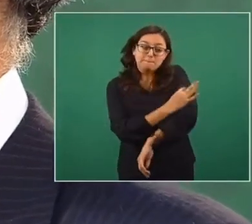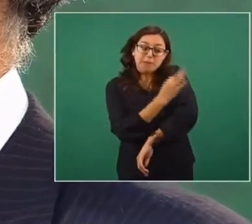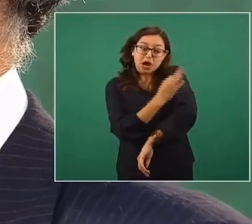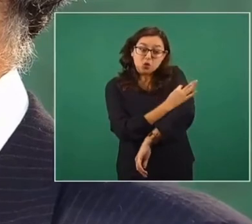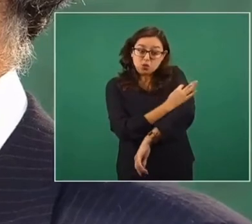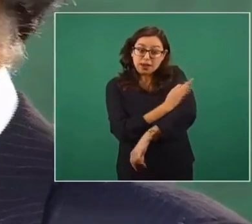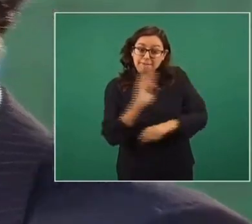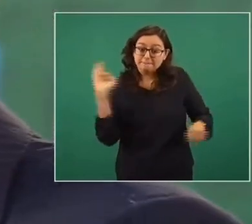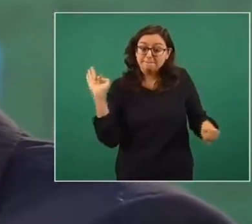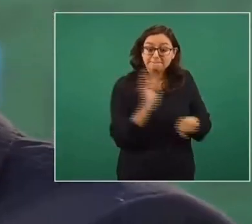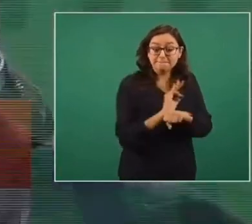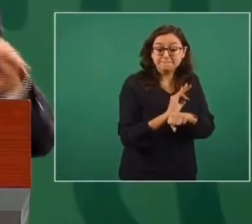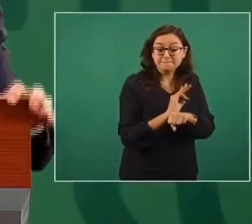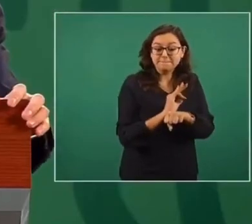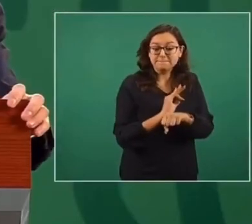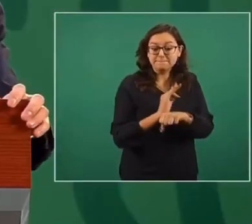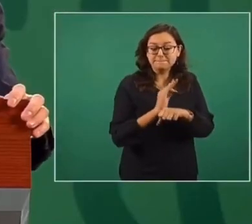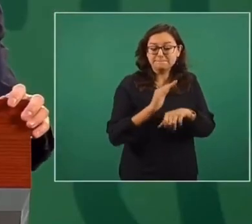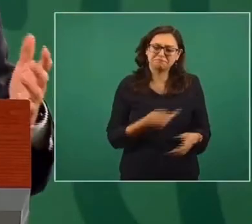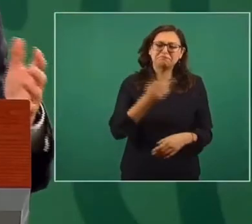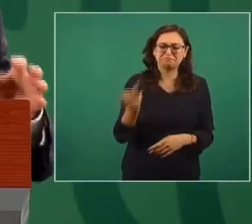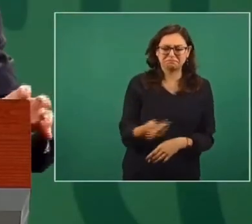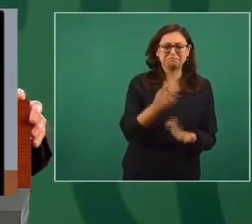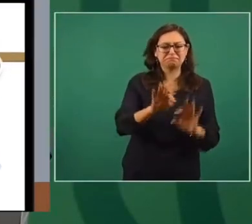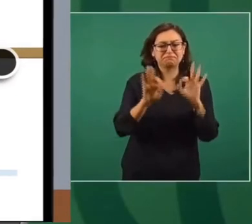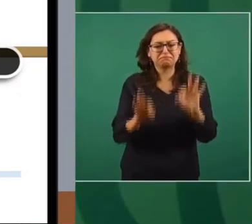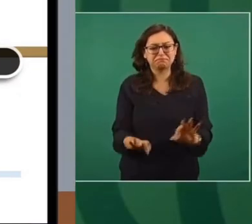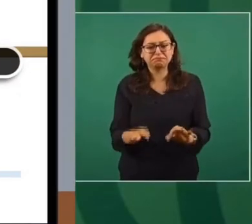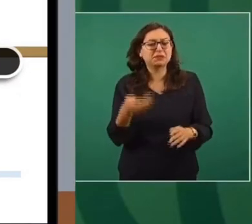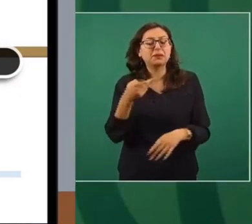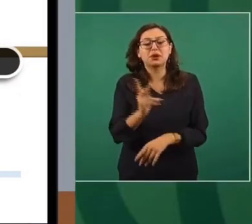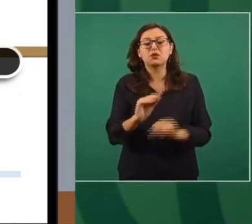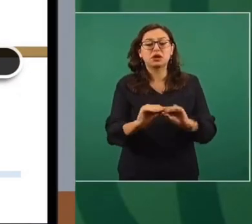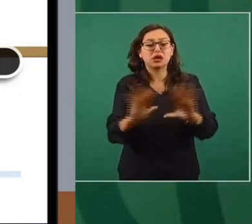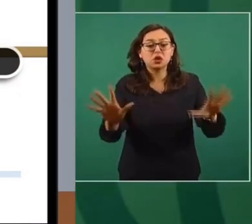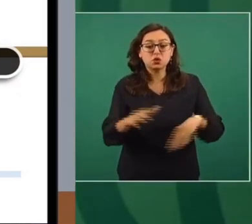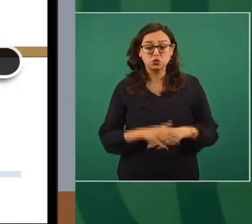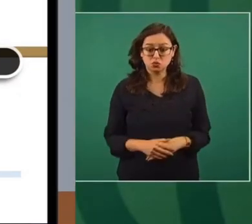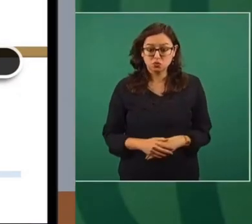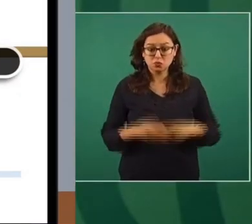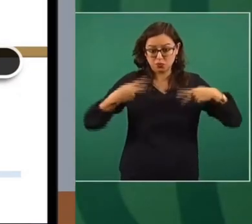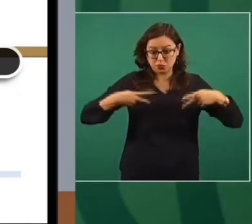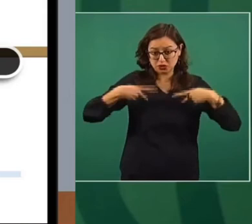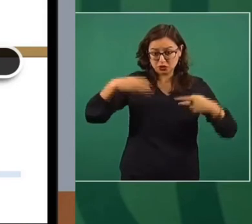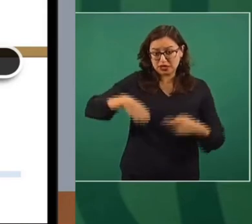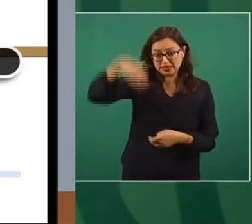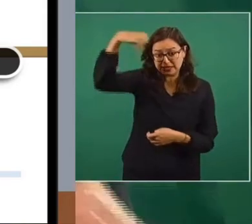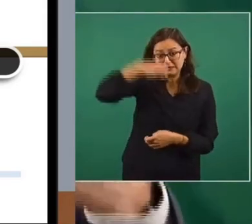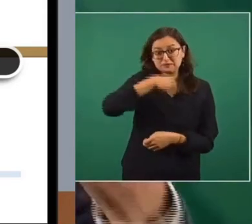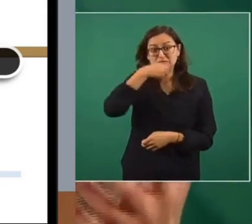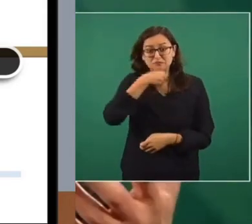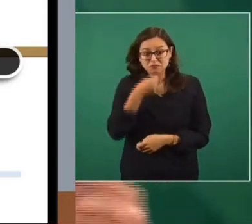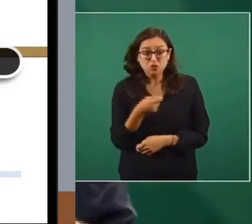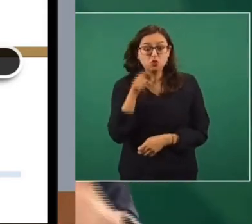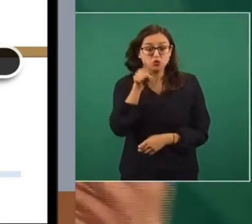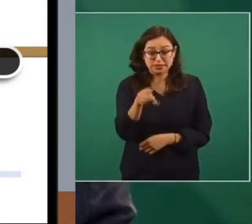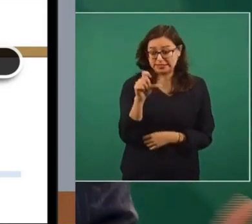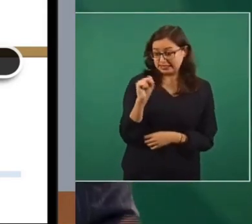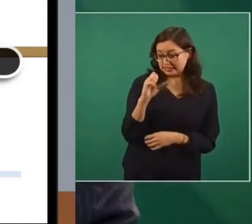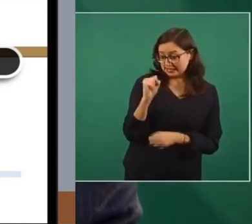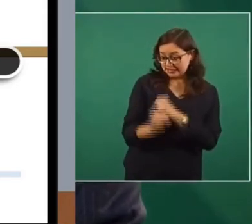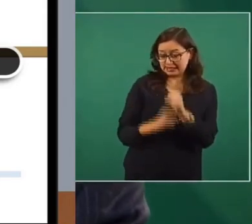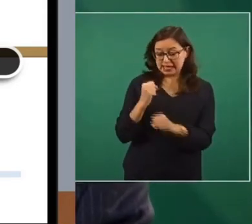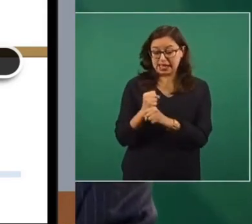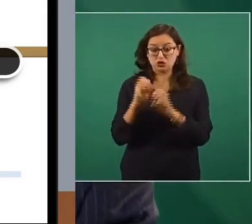en, por ejemplo, personas adultas mayores? Persona adulta mayor, si usted tiene 60 años de vida o más, o